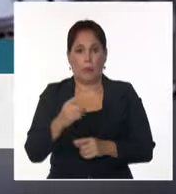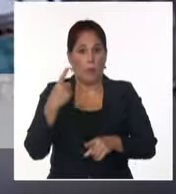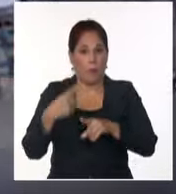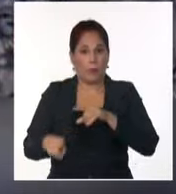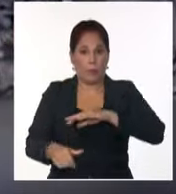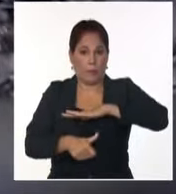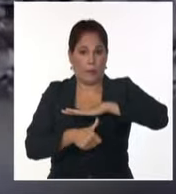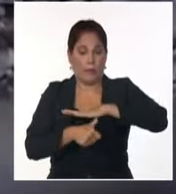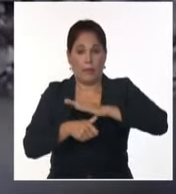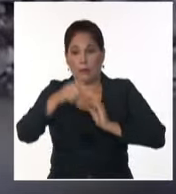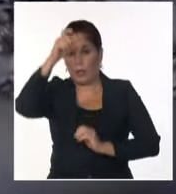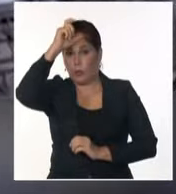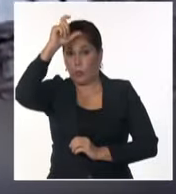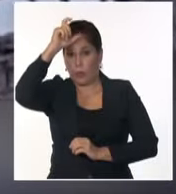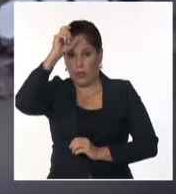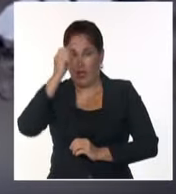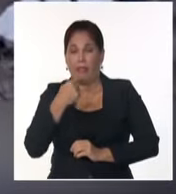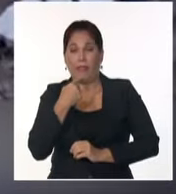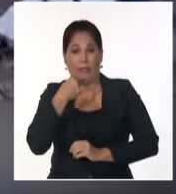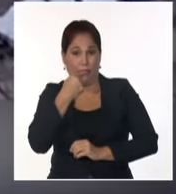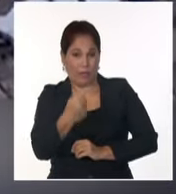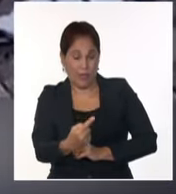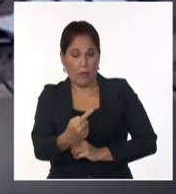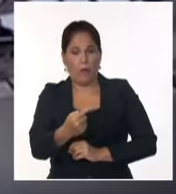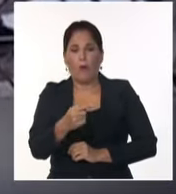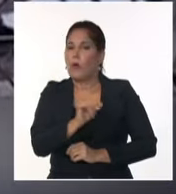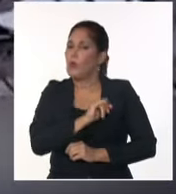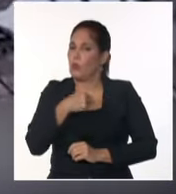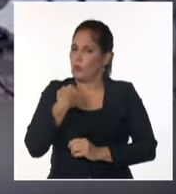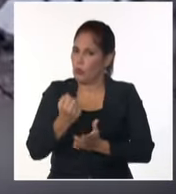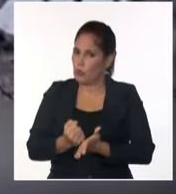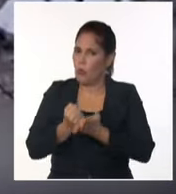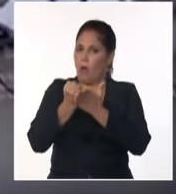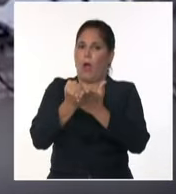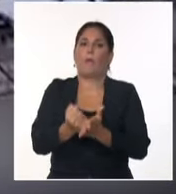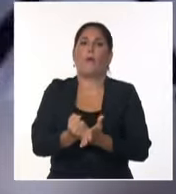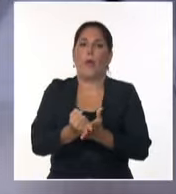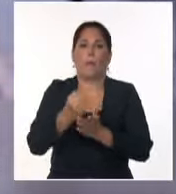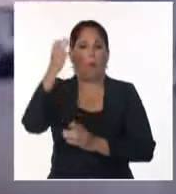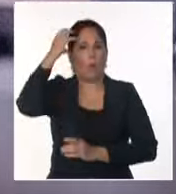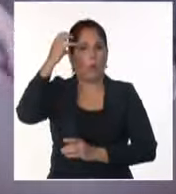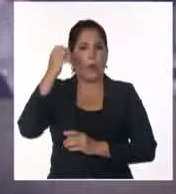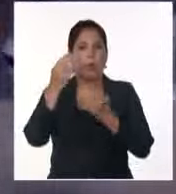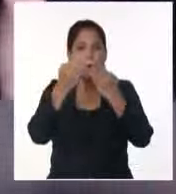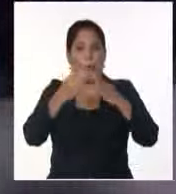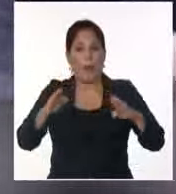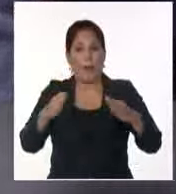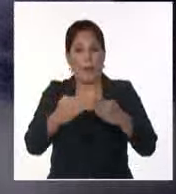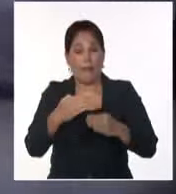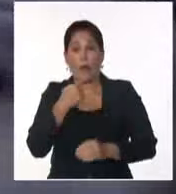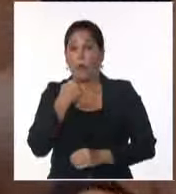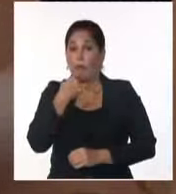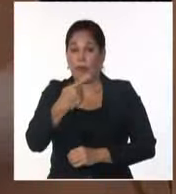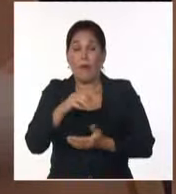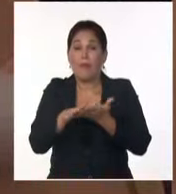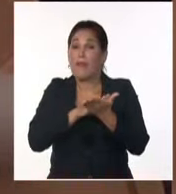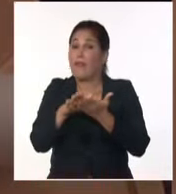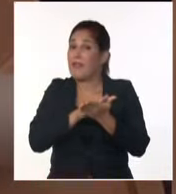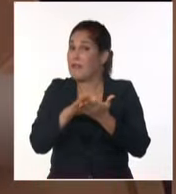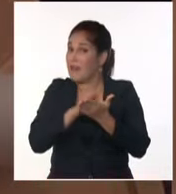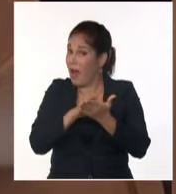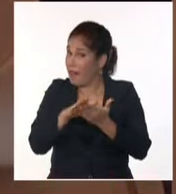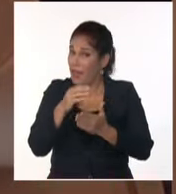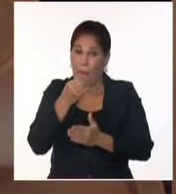presidente de Turquía, Recep Tayyip de Rogán, expresó el apoyo de su país al gobierno del Líbano y declaró que nadie con conciencia